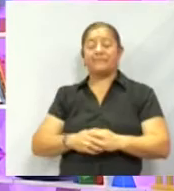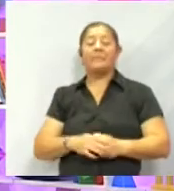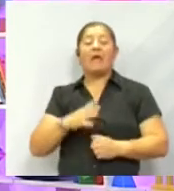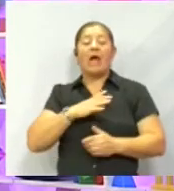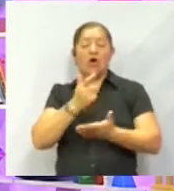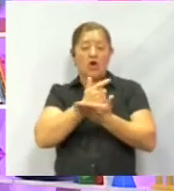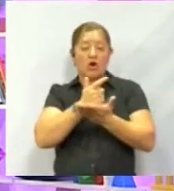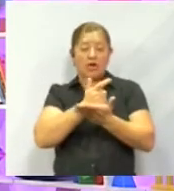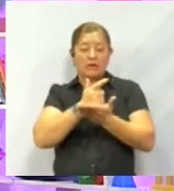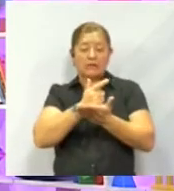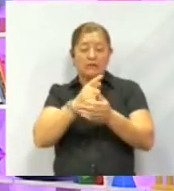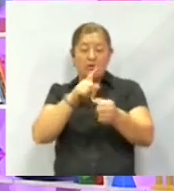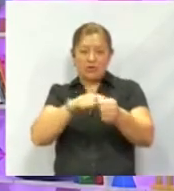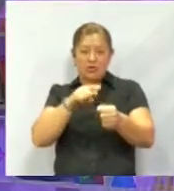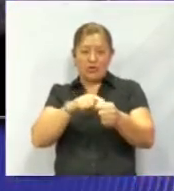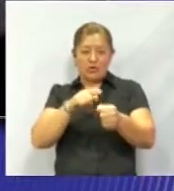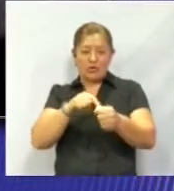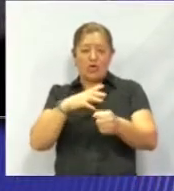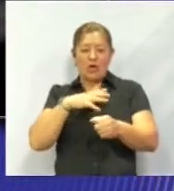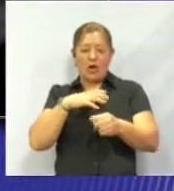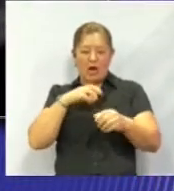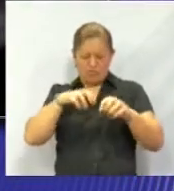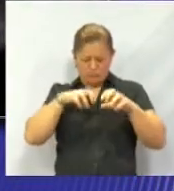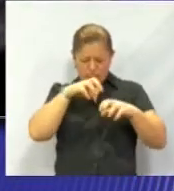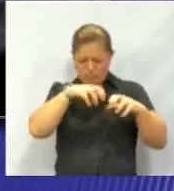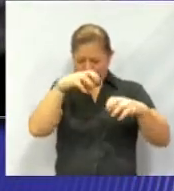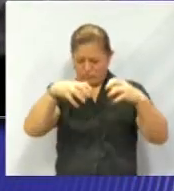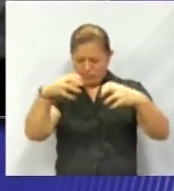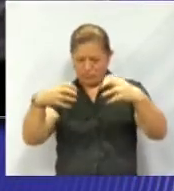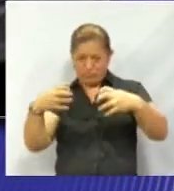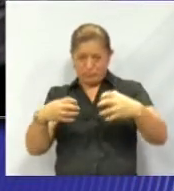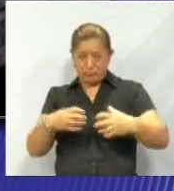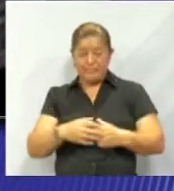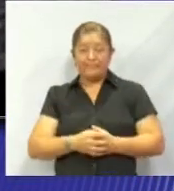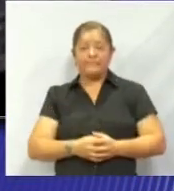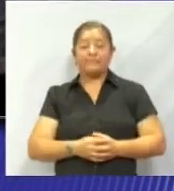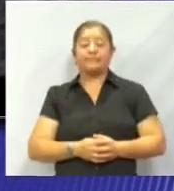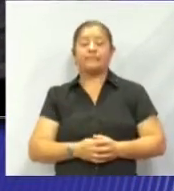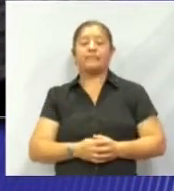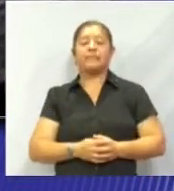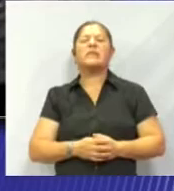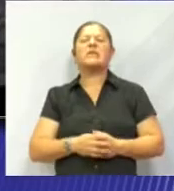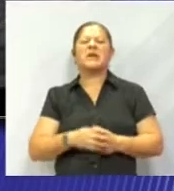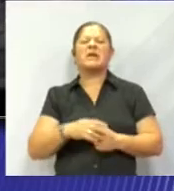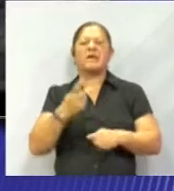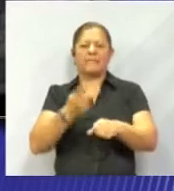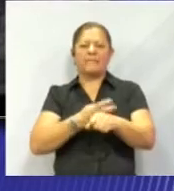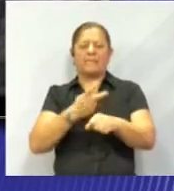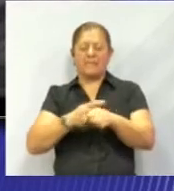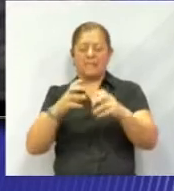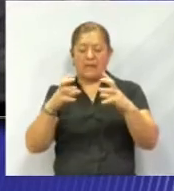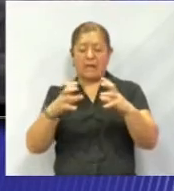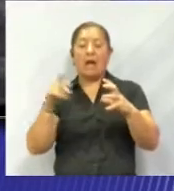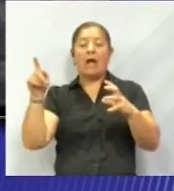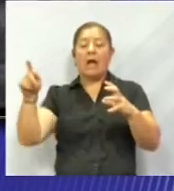gris y está lleno de cráteres. Si te das cuenta, lo que pasa con Mercurio es que los asteroides lo golpean y eso hace